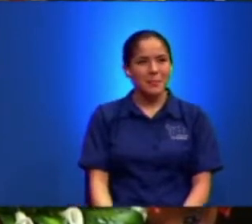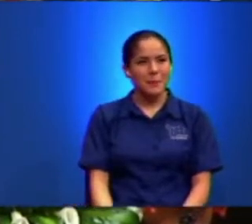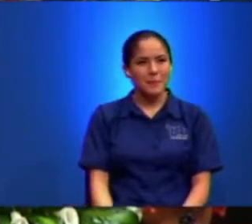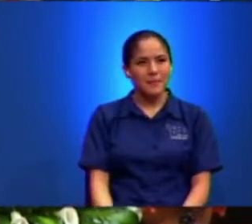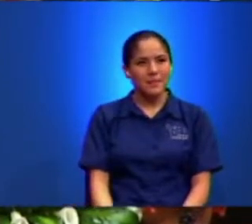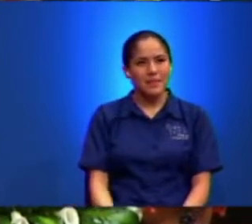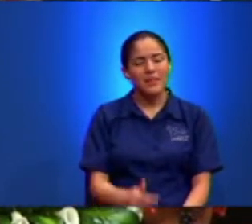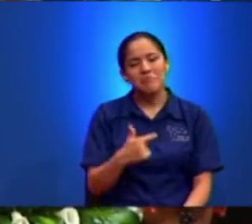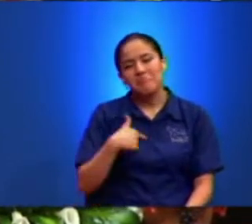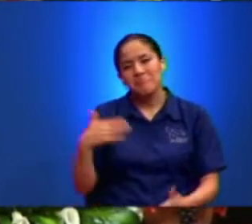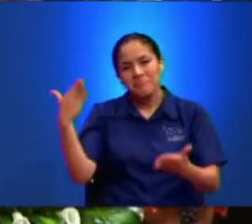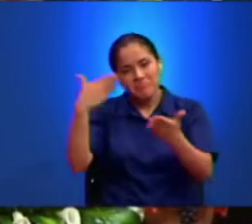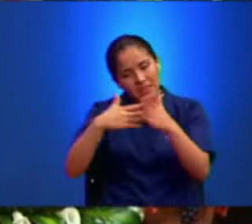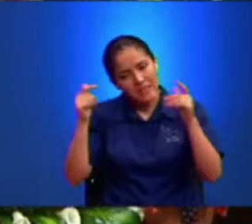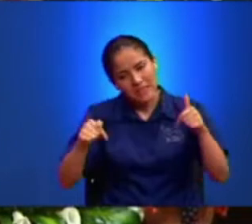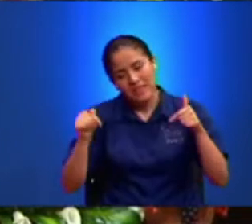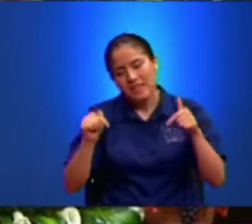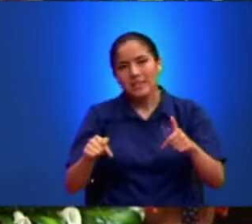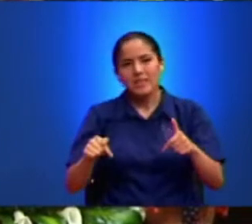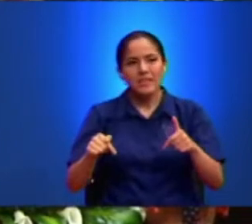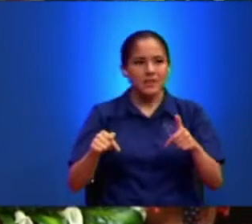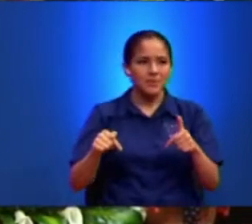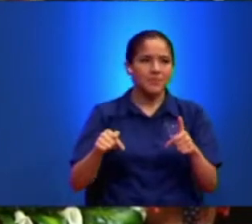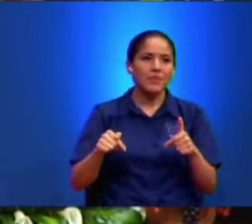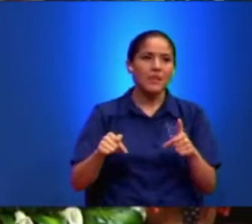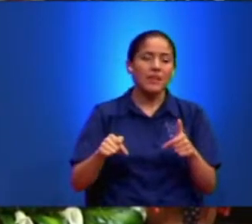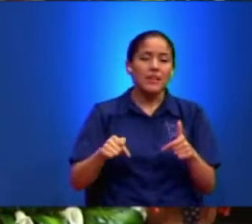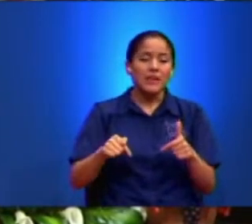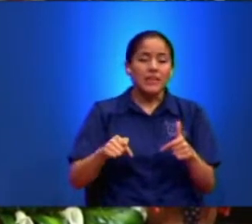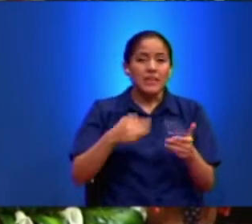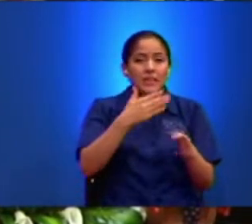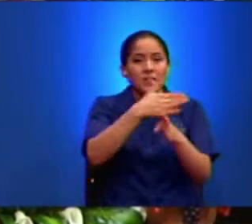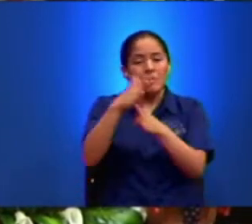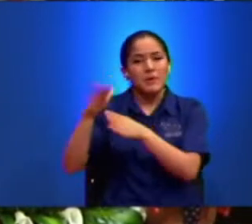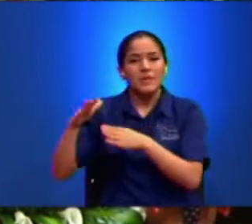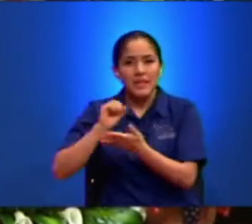Me Vine Aquí Ministré La Santa Cena Y Dije Bueno